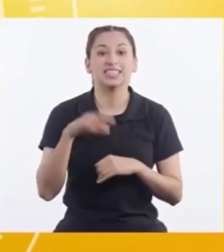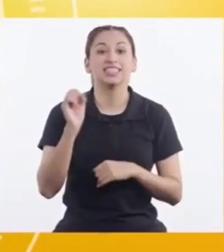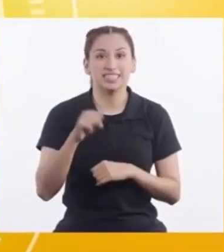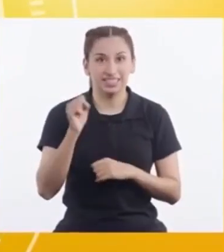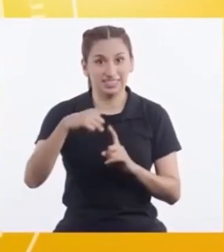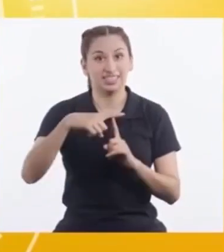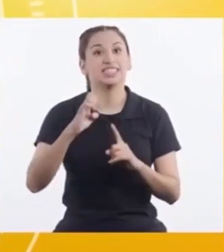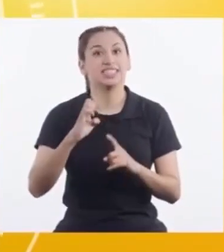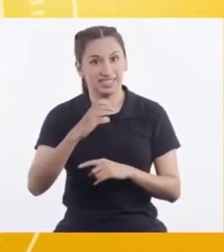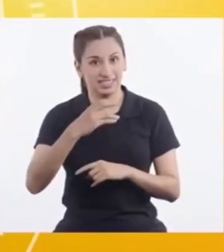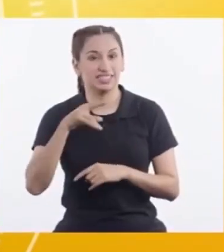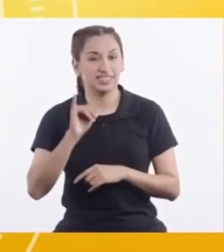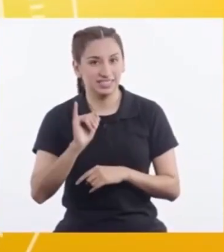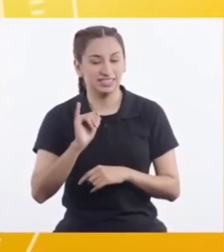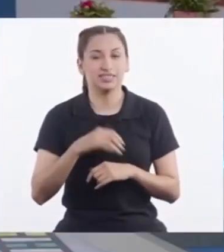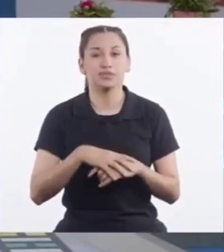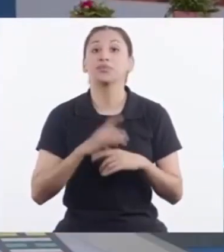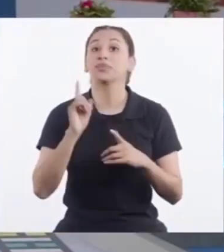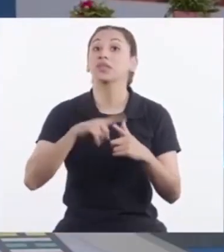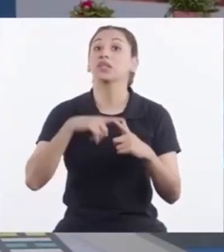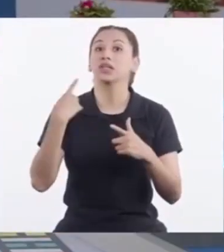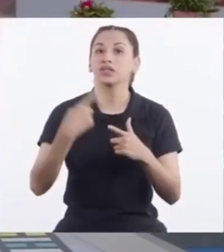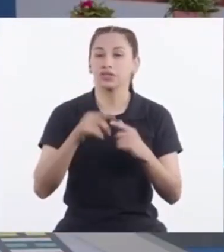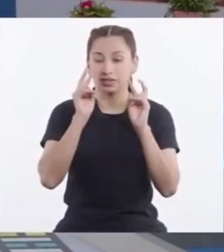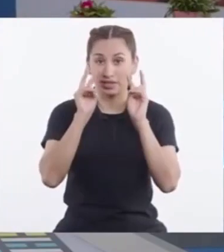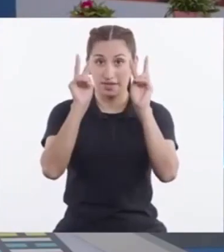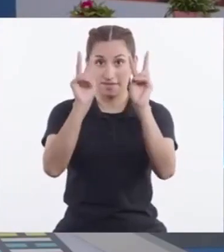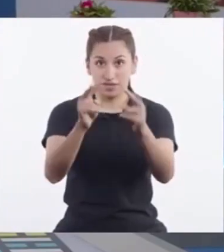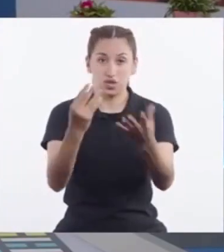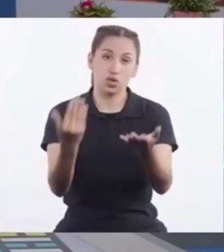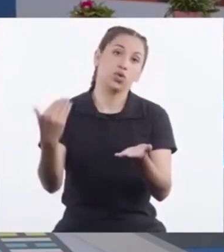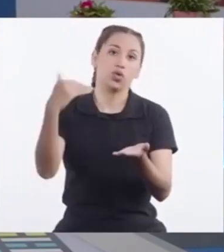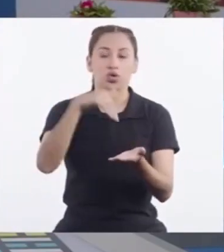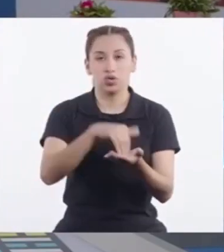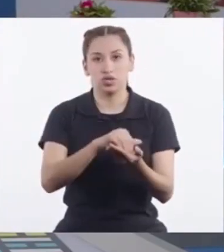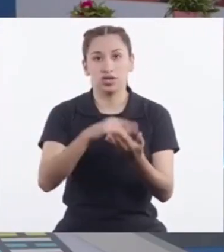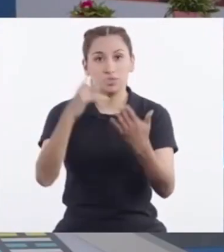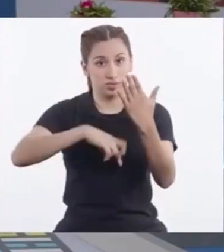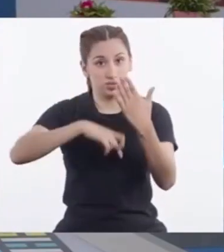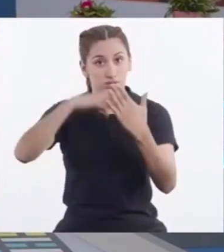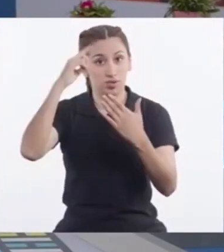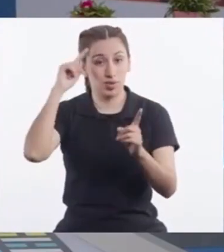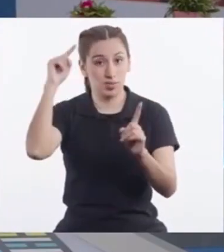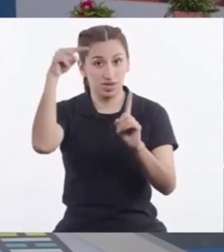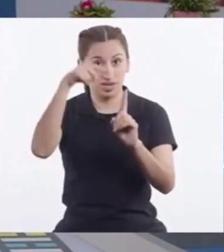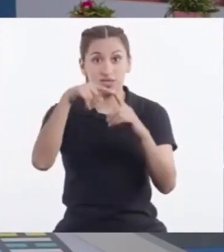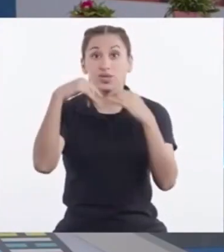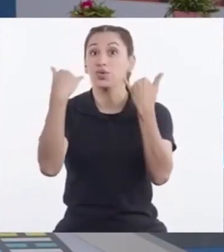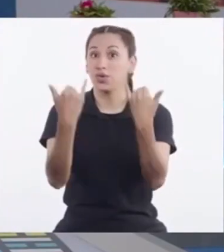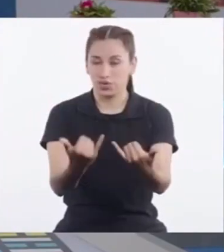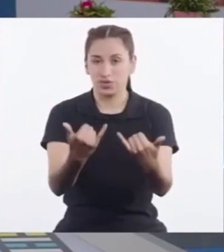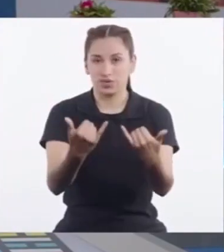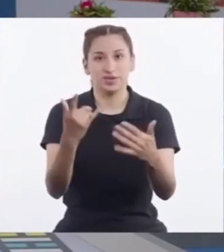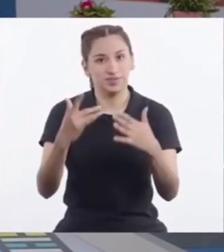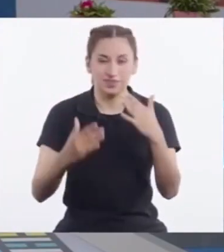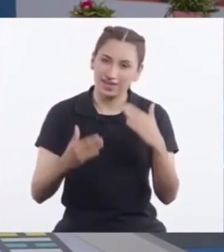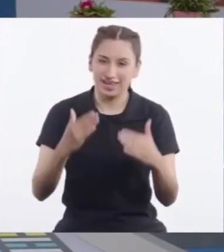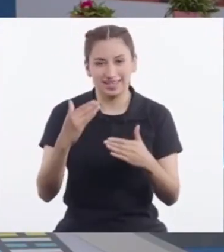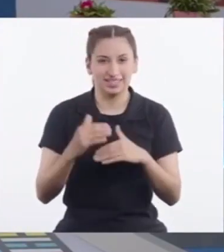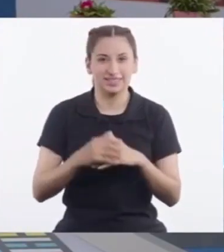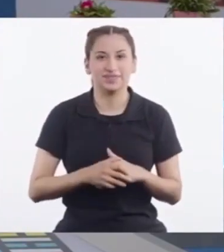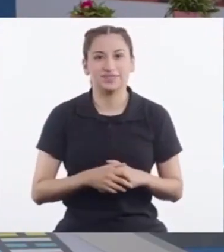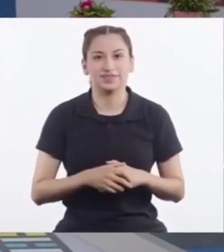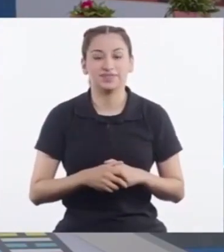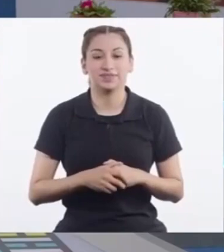¡Sí, Techi! Entonces Veamos nuevamente El propósito de hoy Maka